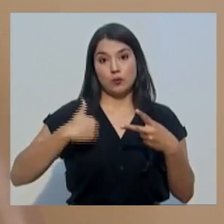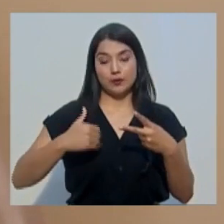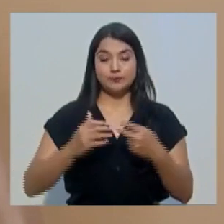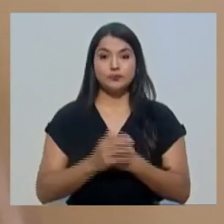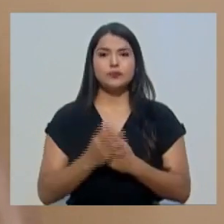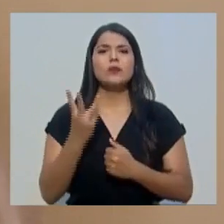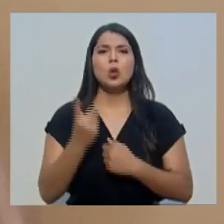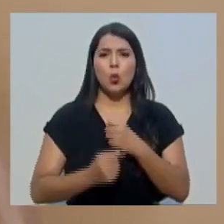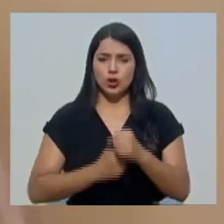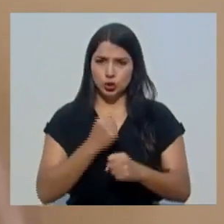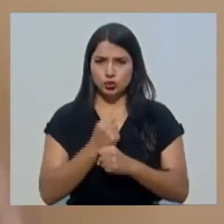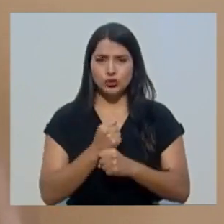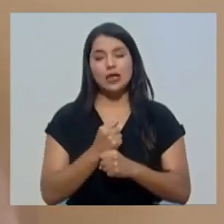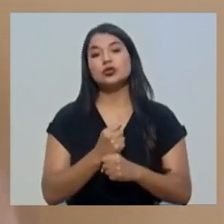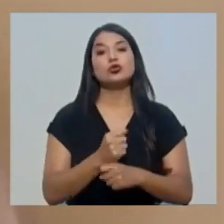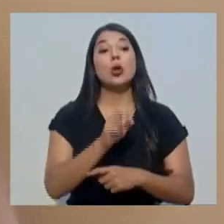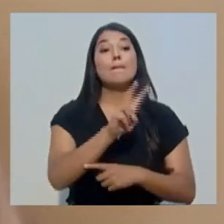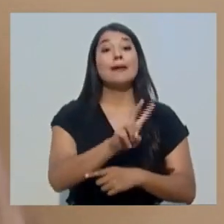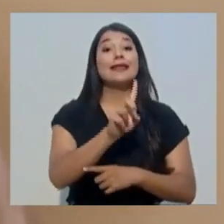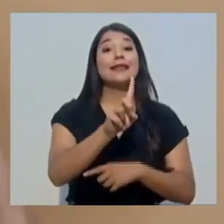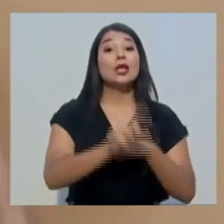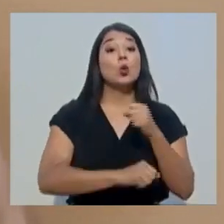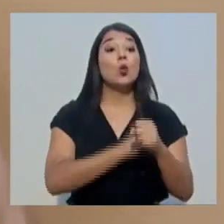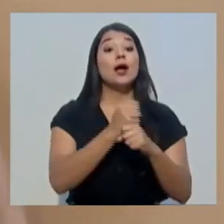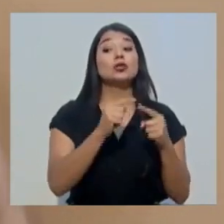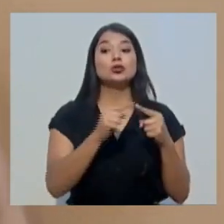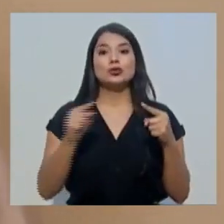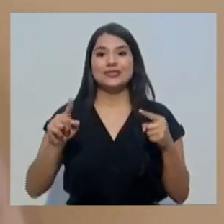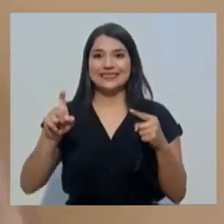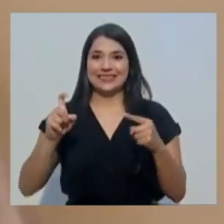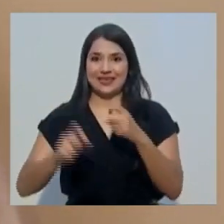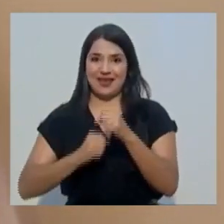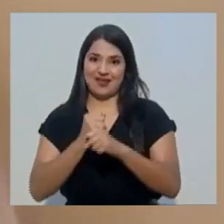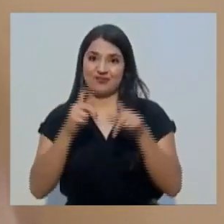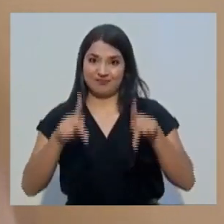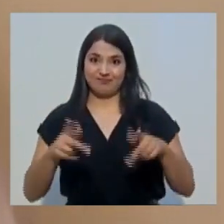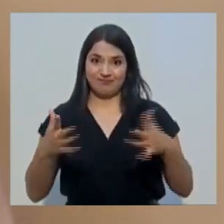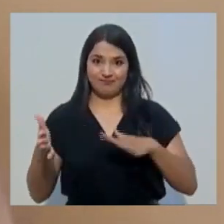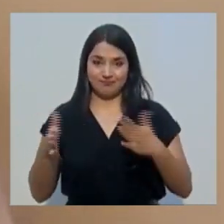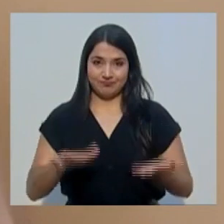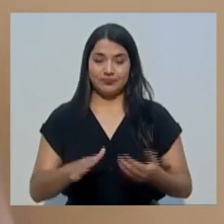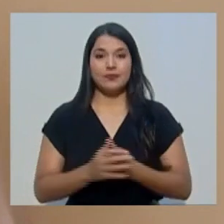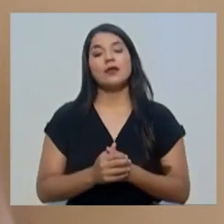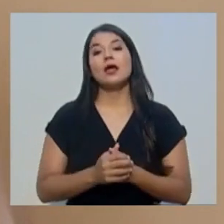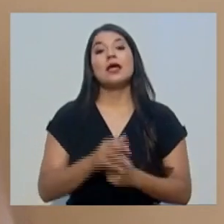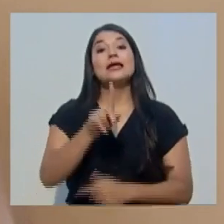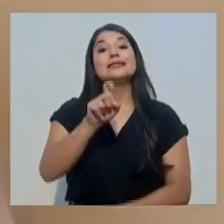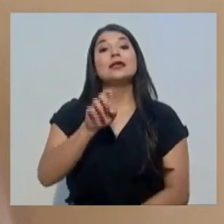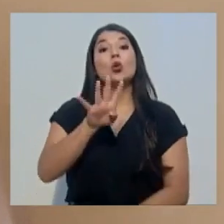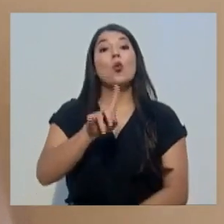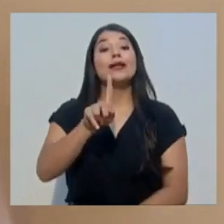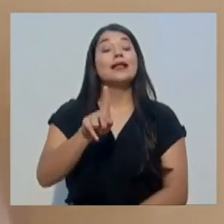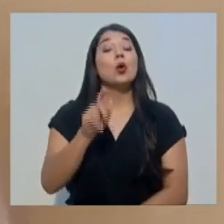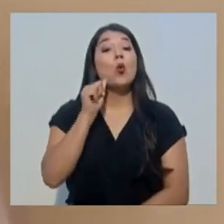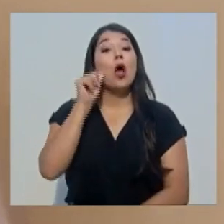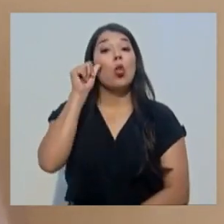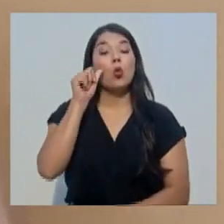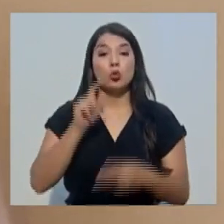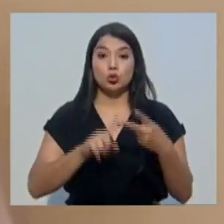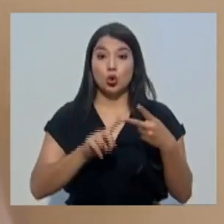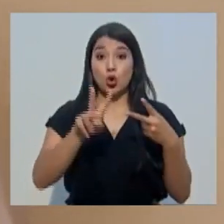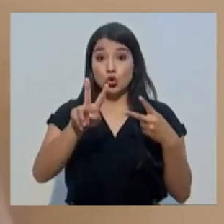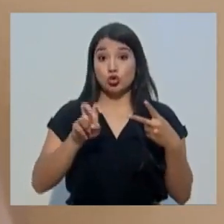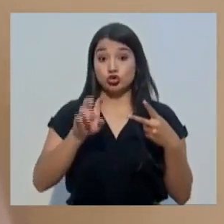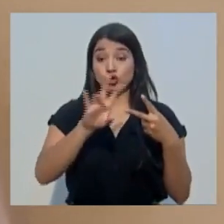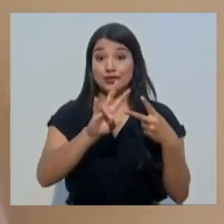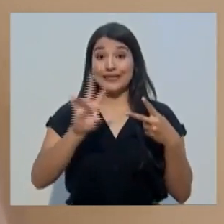hombres, con un rango de edad entre los 21 y los 100 años. Por edad son 141 adultos y